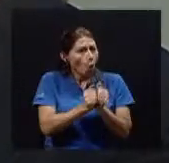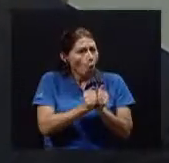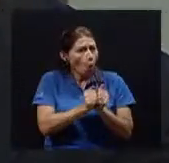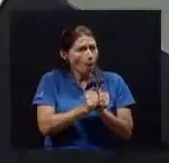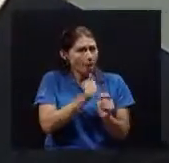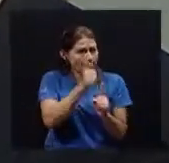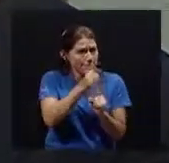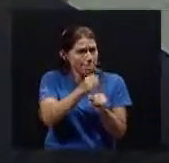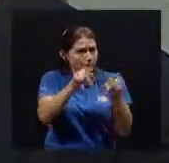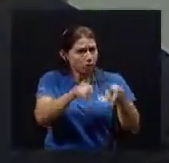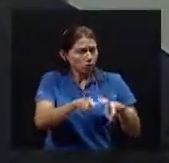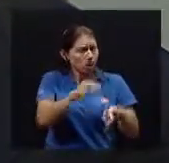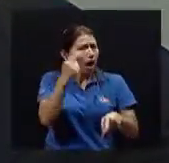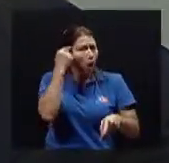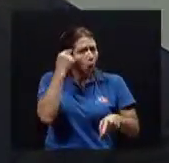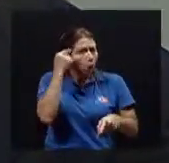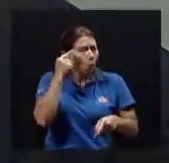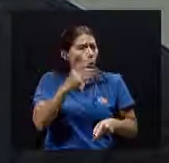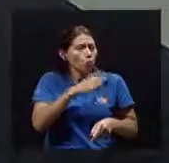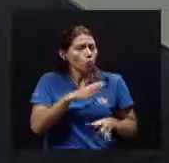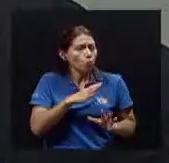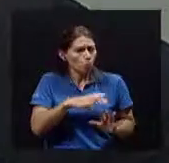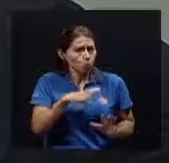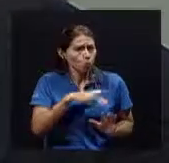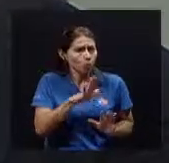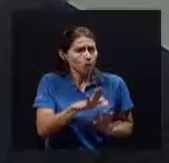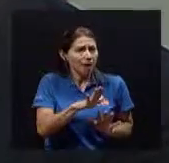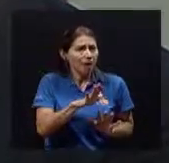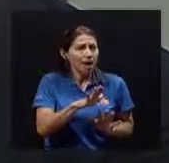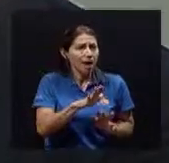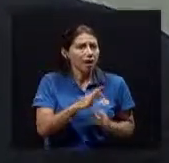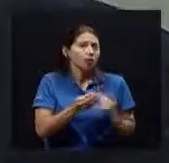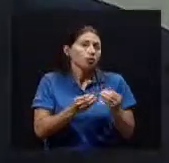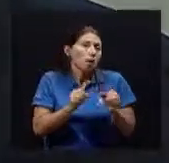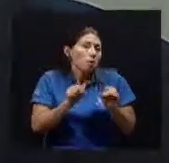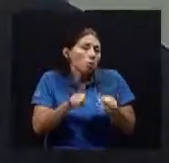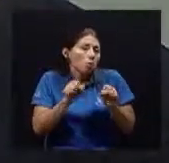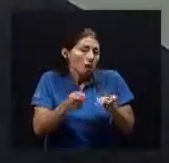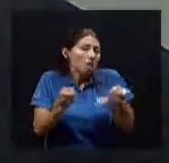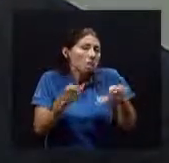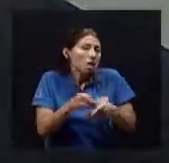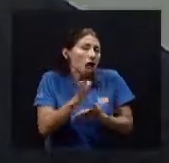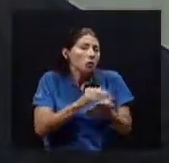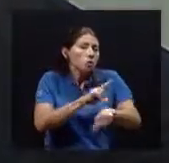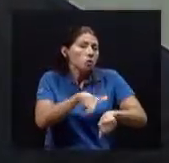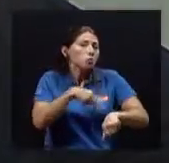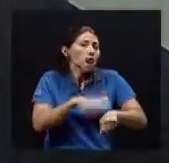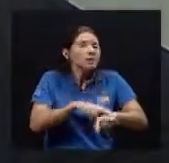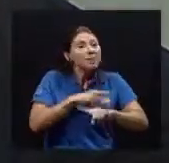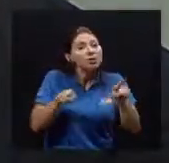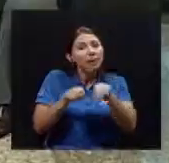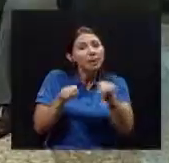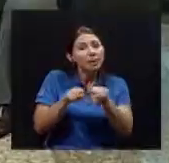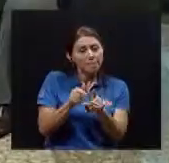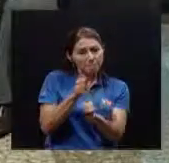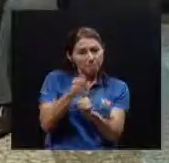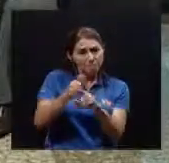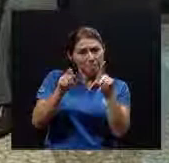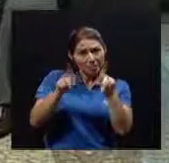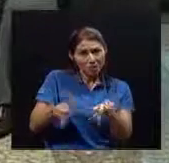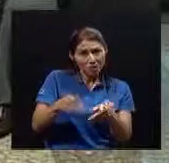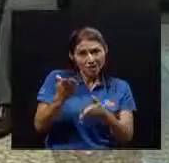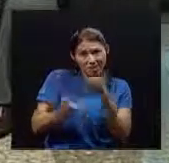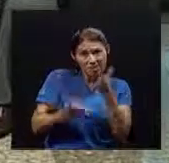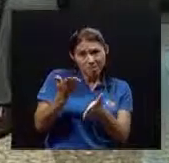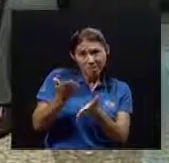conciencia Y conducta de la persona Más que Más que con hechos Biológicos Podrían Bueno Ser parte De algo biológico Pero que el gran peso Podría estar